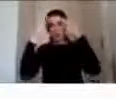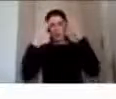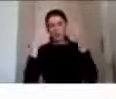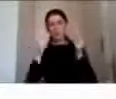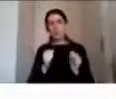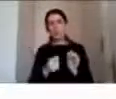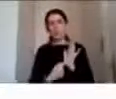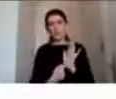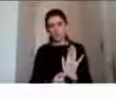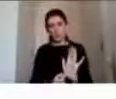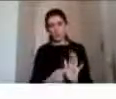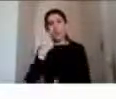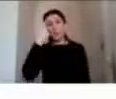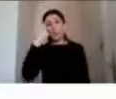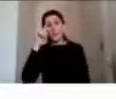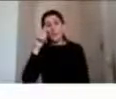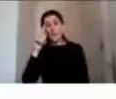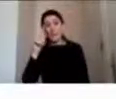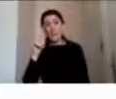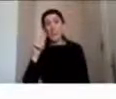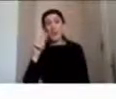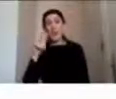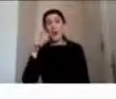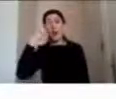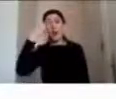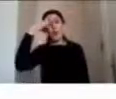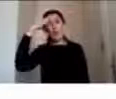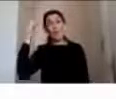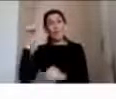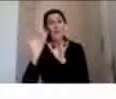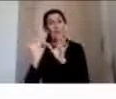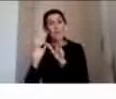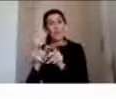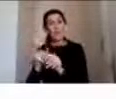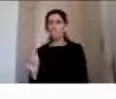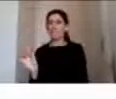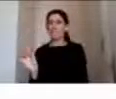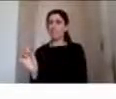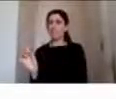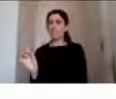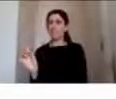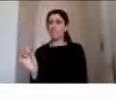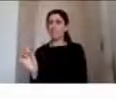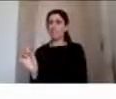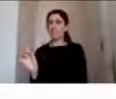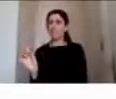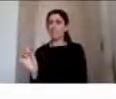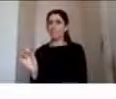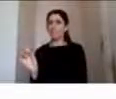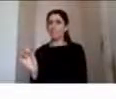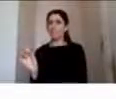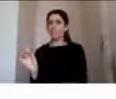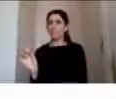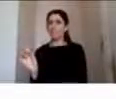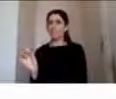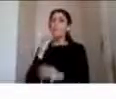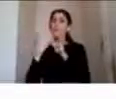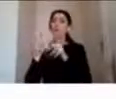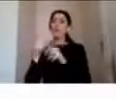nos olvidemos de esto acá esto también tendrá un impacto en la familia y en los cuidadores de niños con y